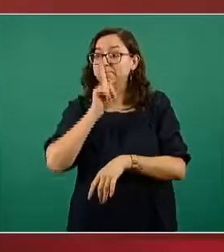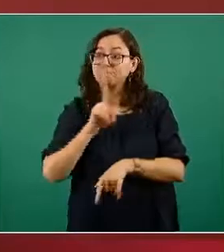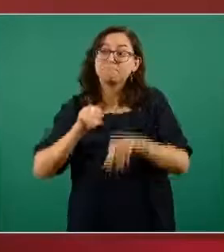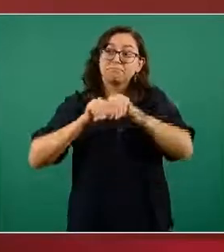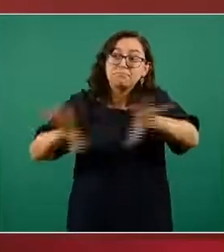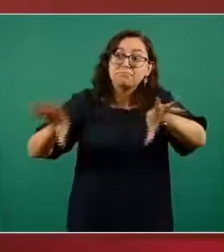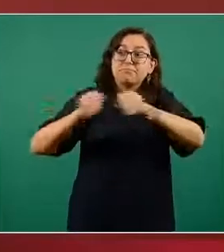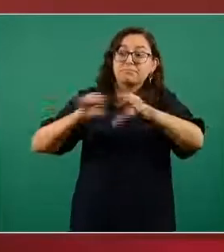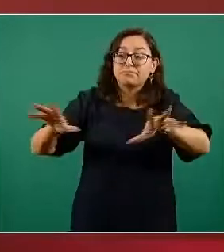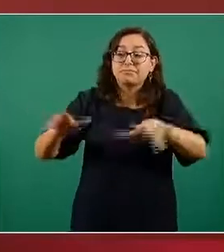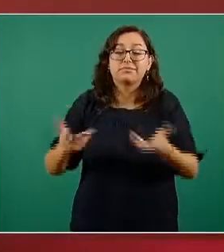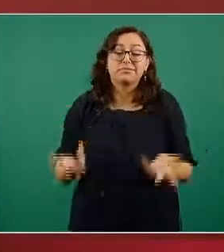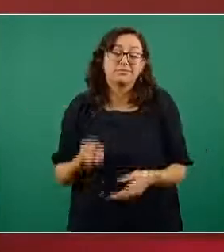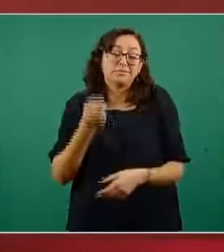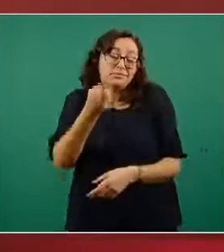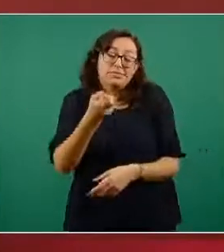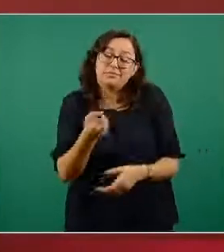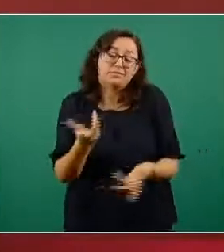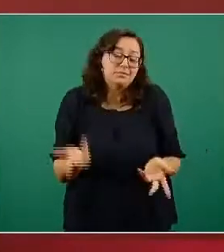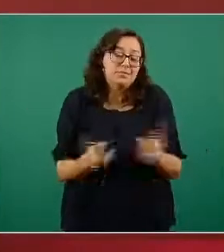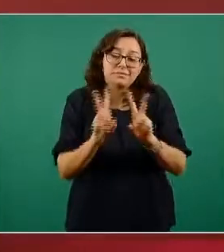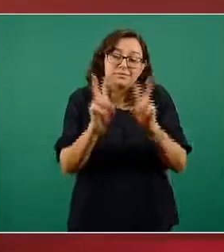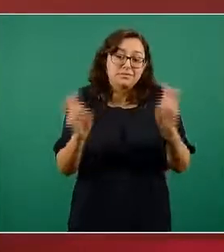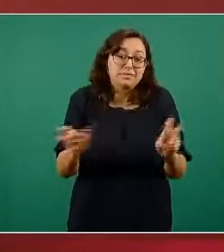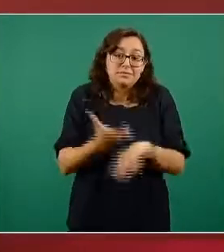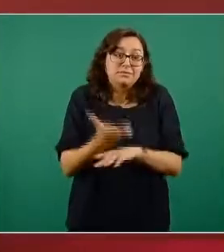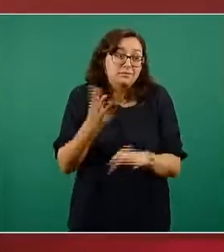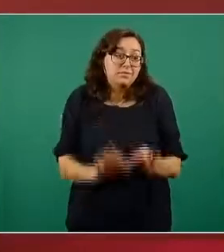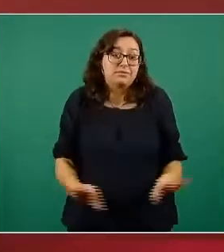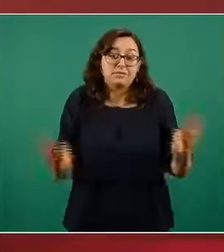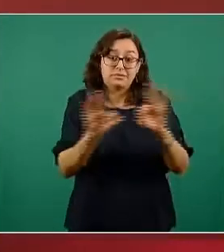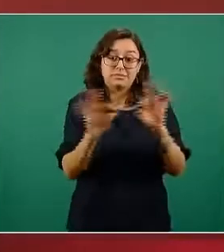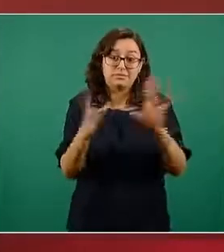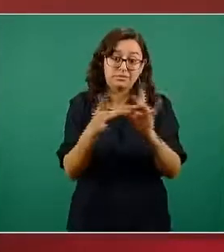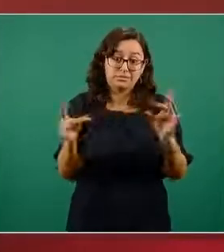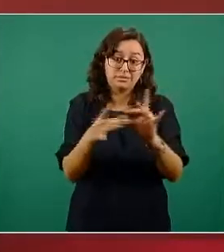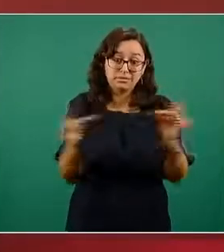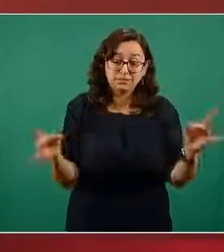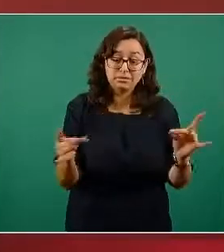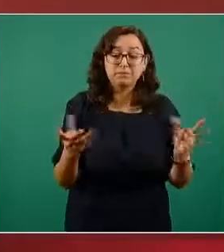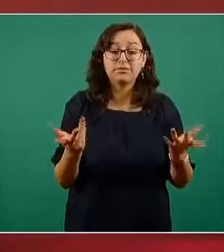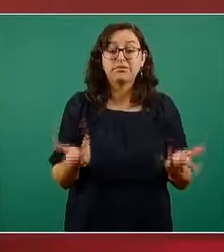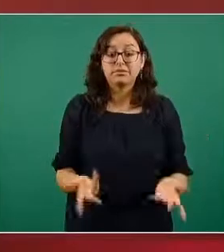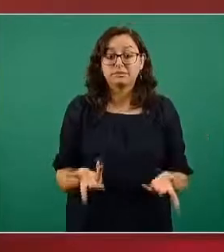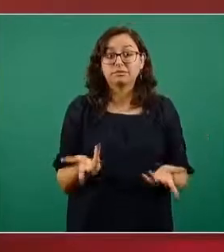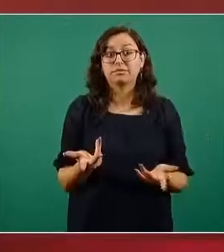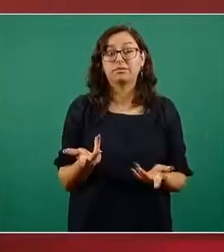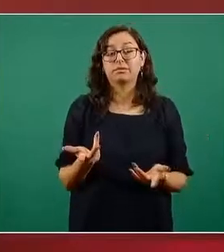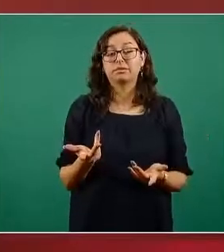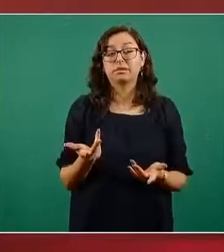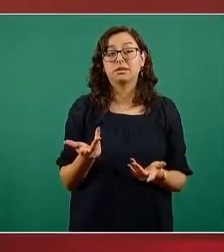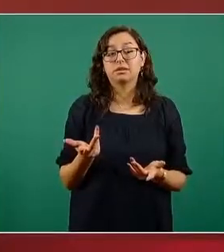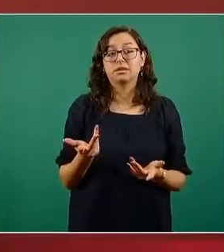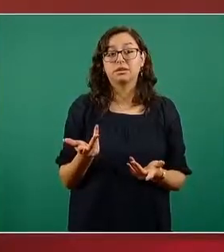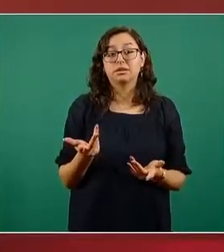quisimos comentar por su particular importancia esta misma versión que empezó a circular de que